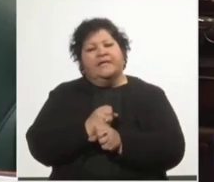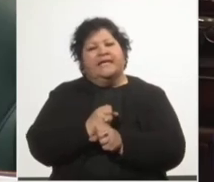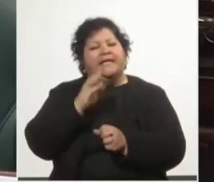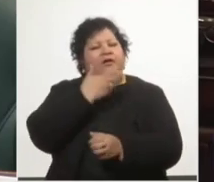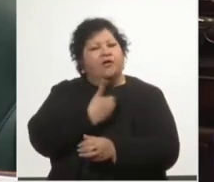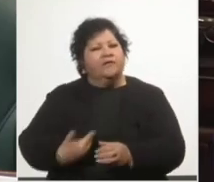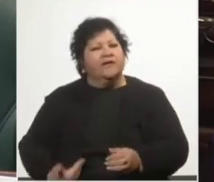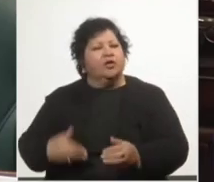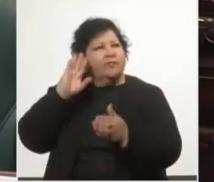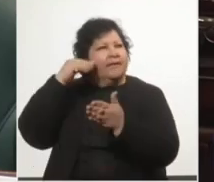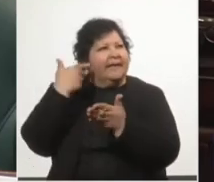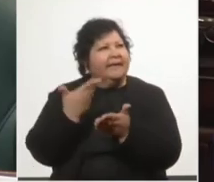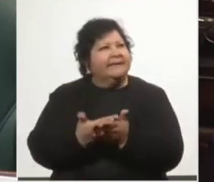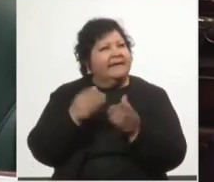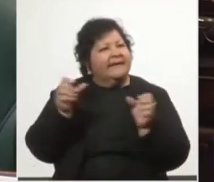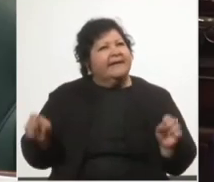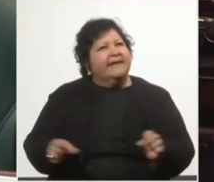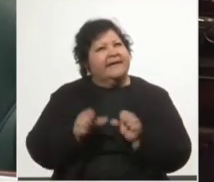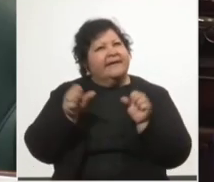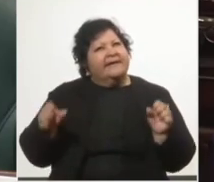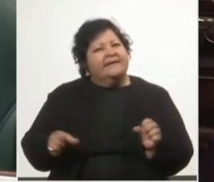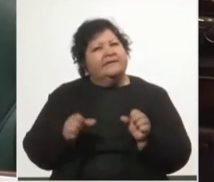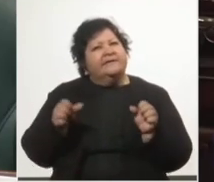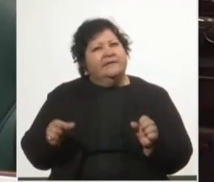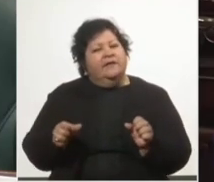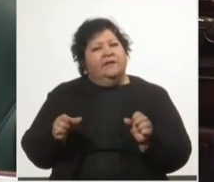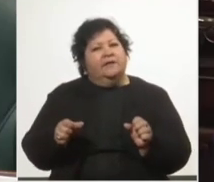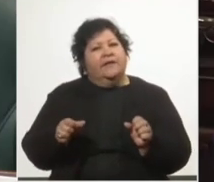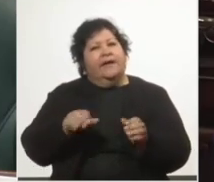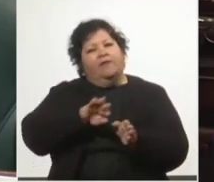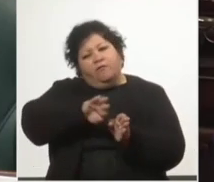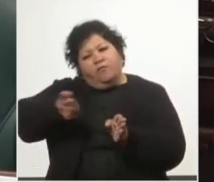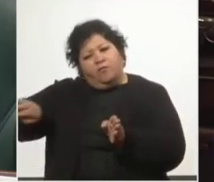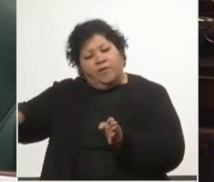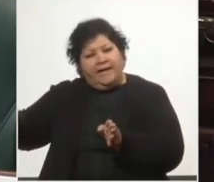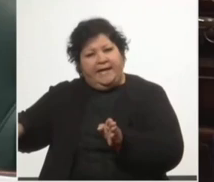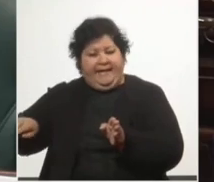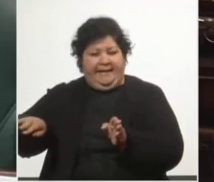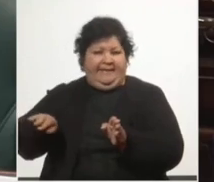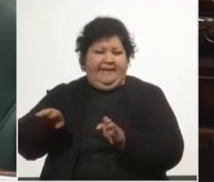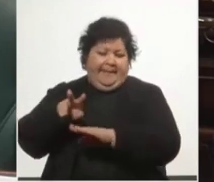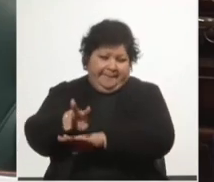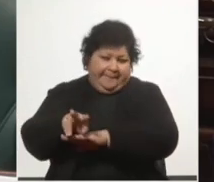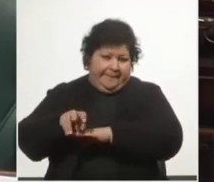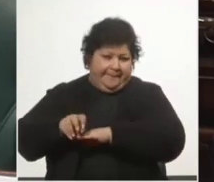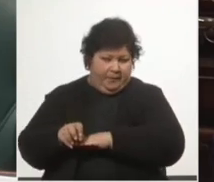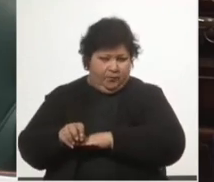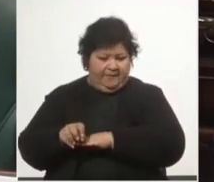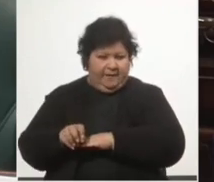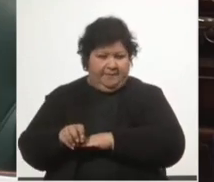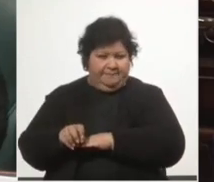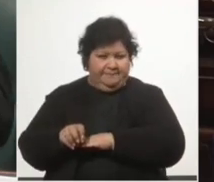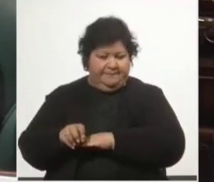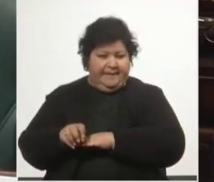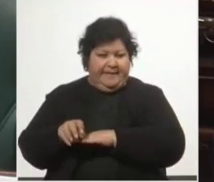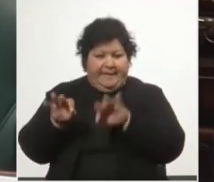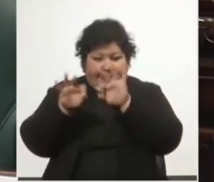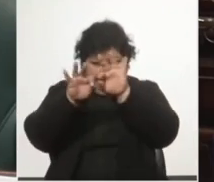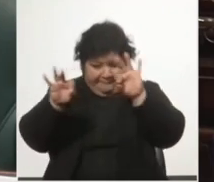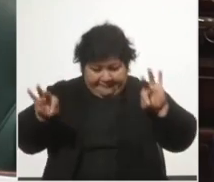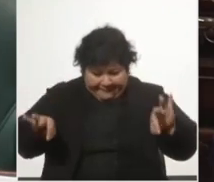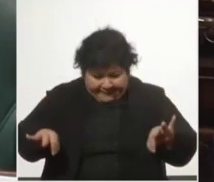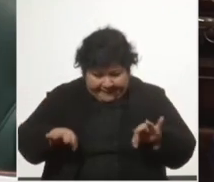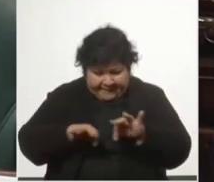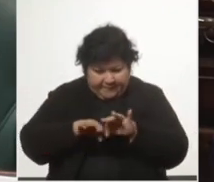plantea realizar por fuera de la cobertura fiscal, ahora se habla del perímetro fiscal. Así evita mostrar su efecto sobre el